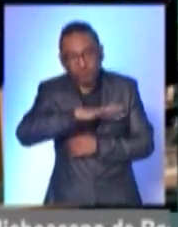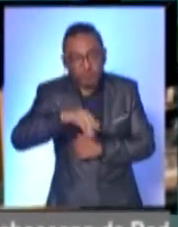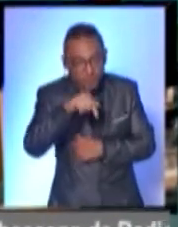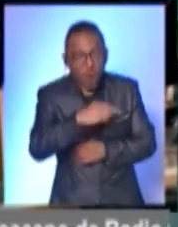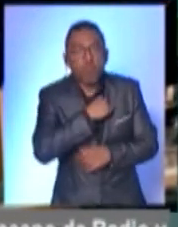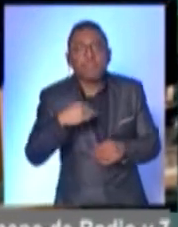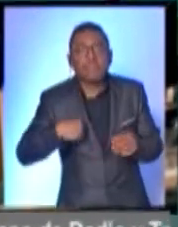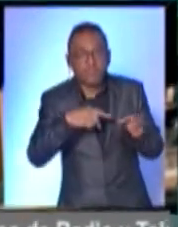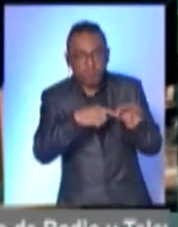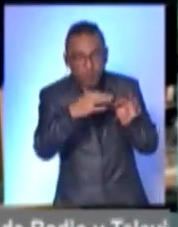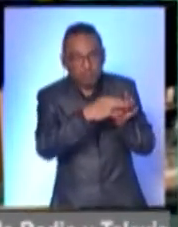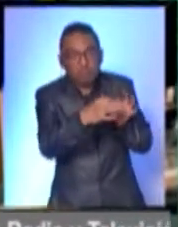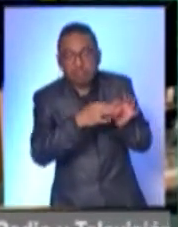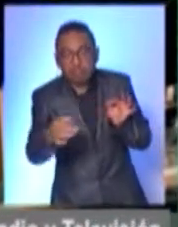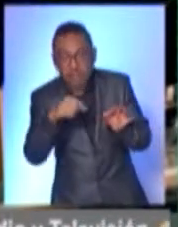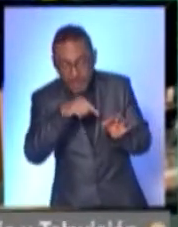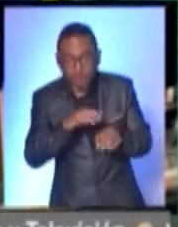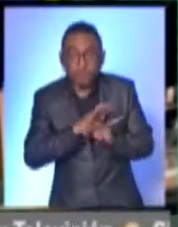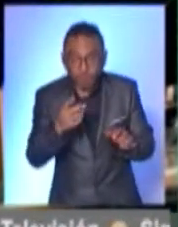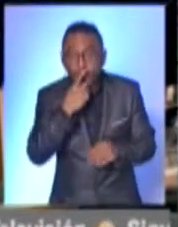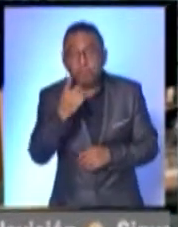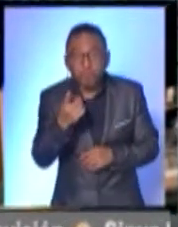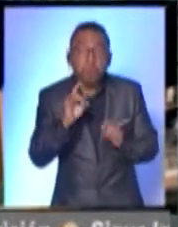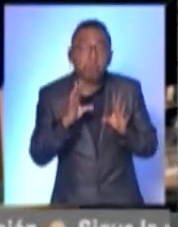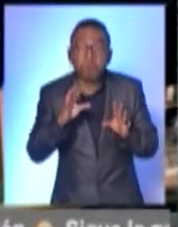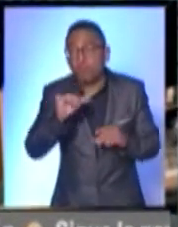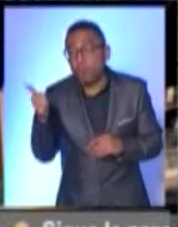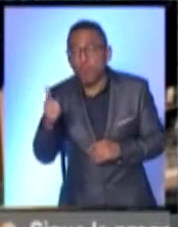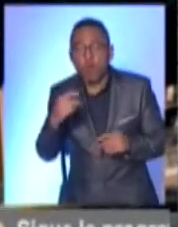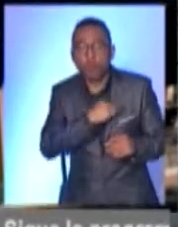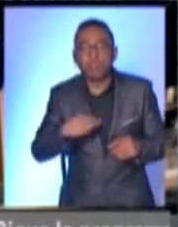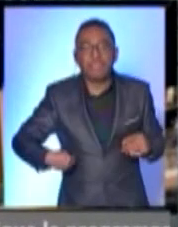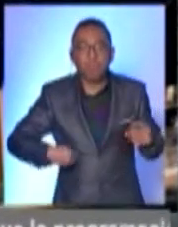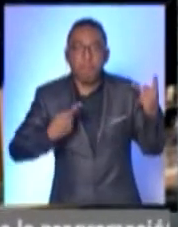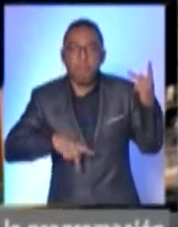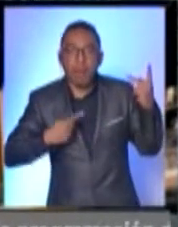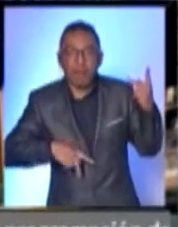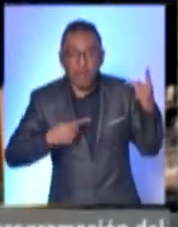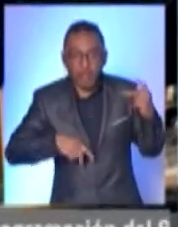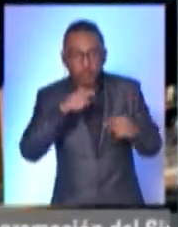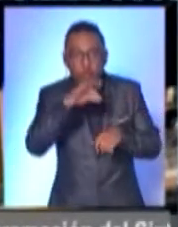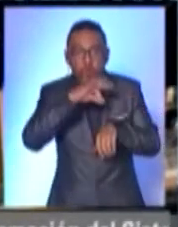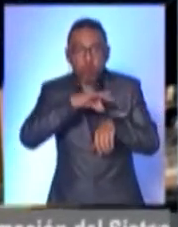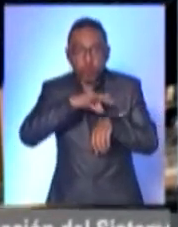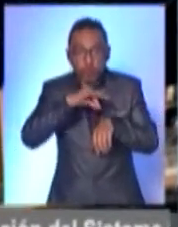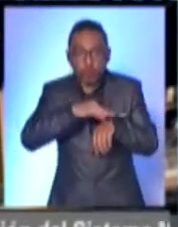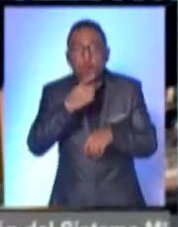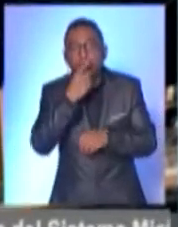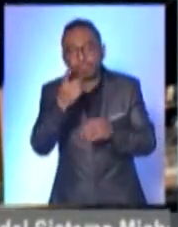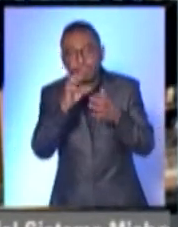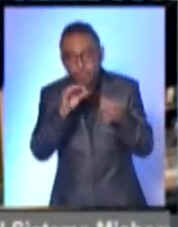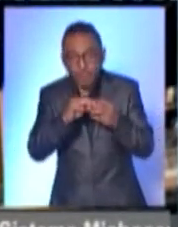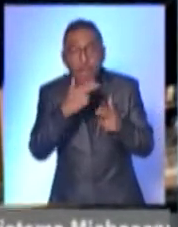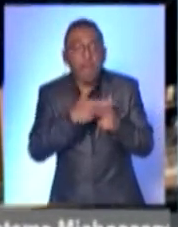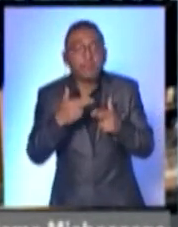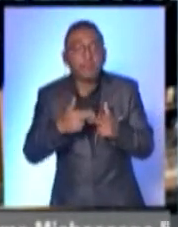municipio de Los Reyes. Y bueno, comentarte que en el caso del municipio de Paracho, el médico Sinue Díaz Acevedo informó que será hasta